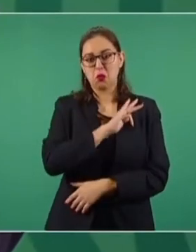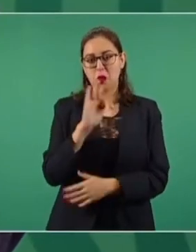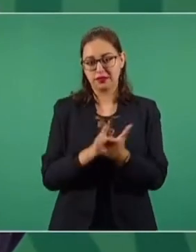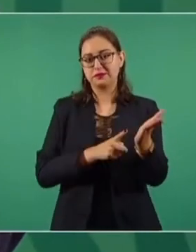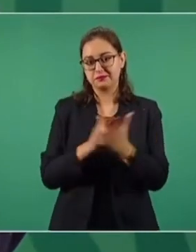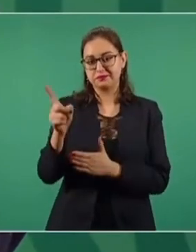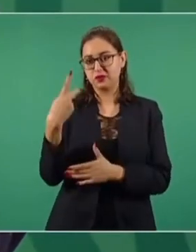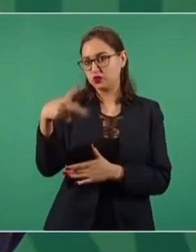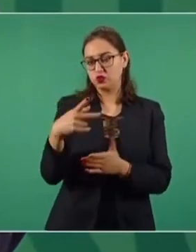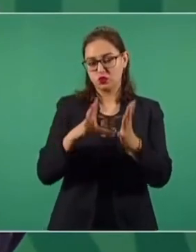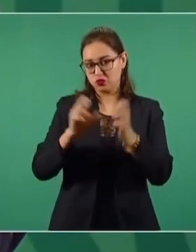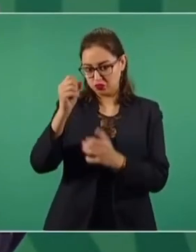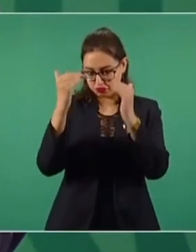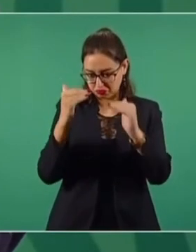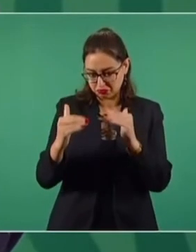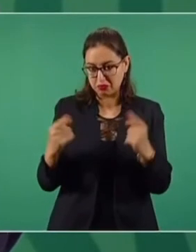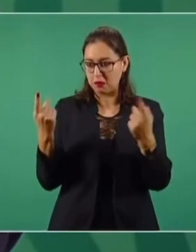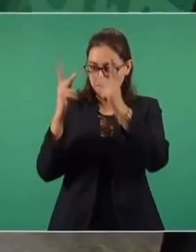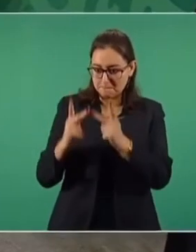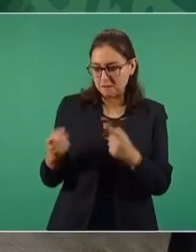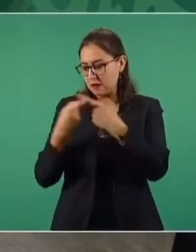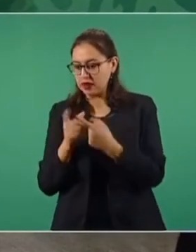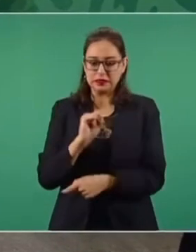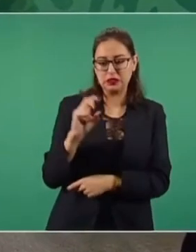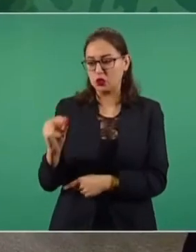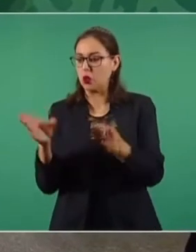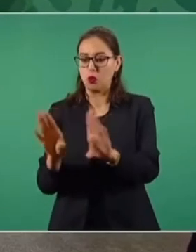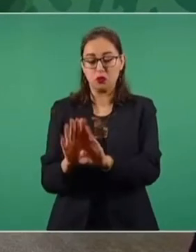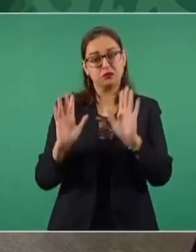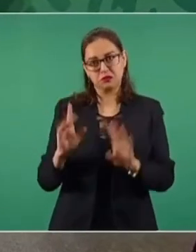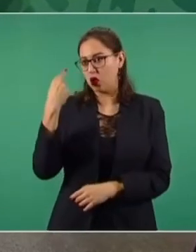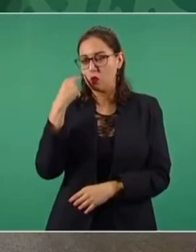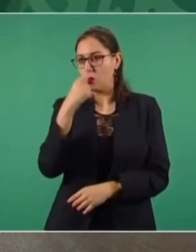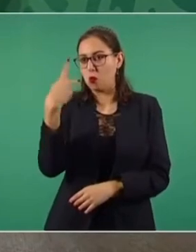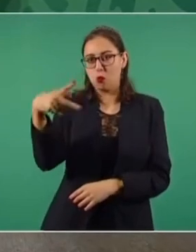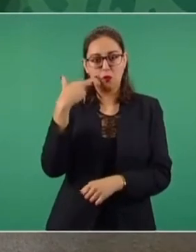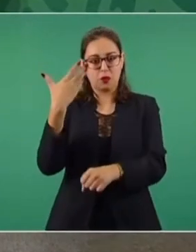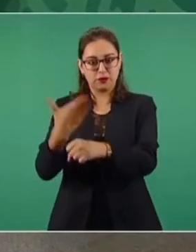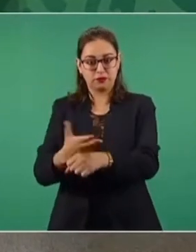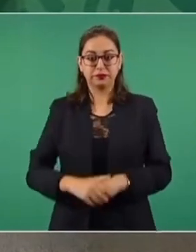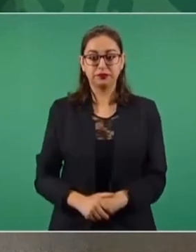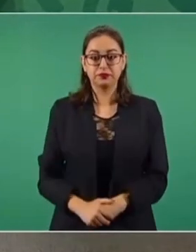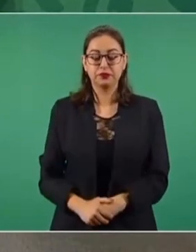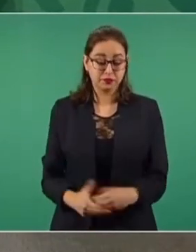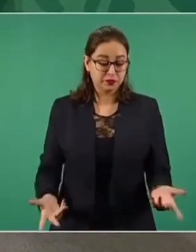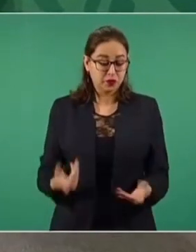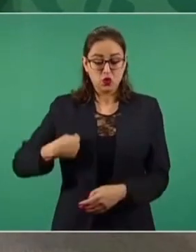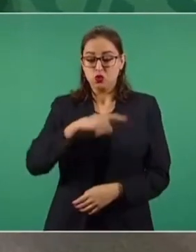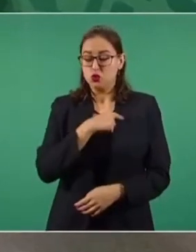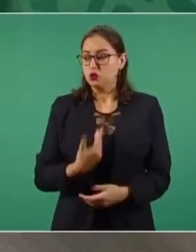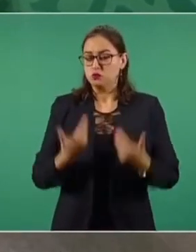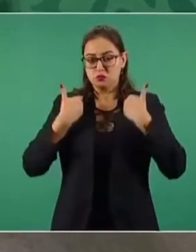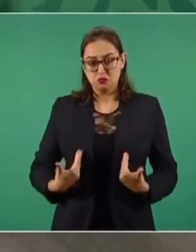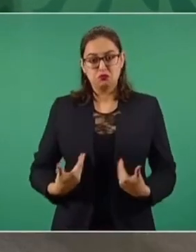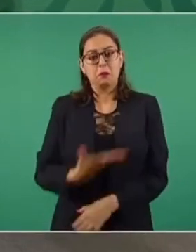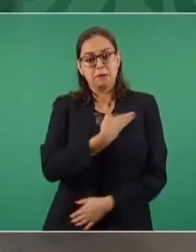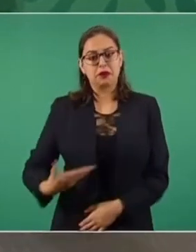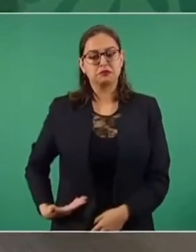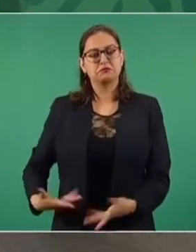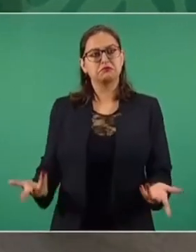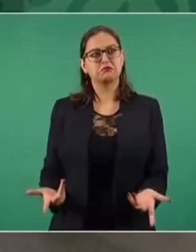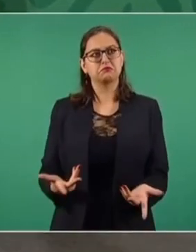decidir sobre estos asuntos. Nosotros hemos actuado, en mi caso como presidente, con prudencia, de manera